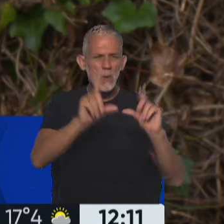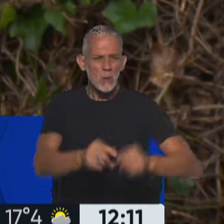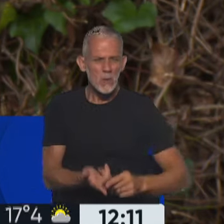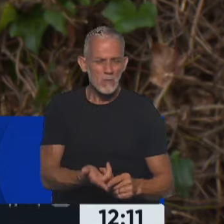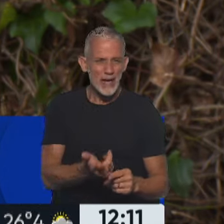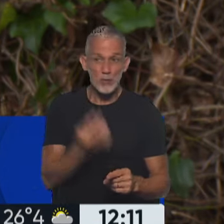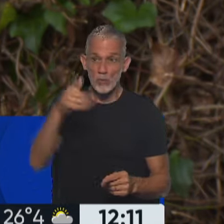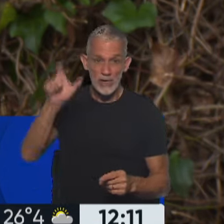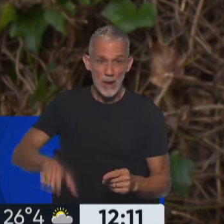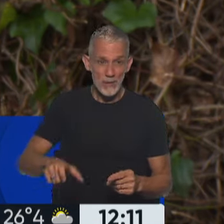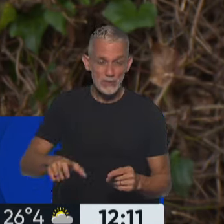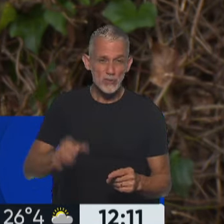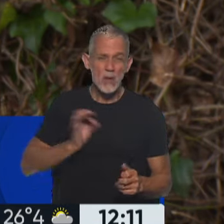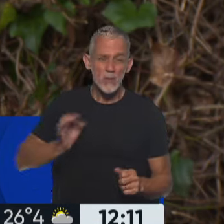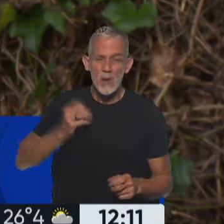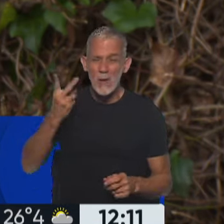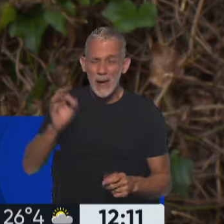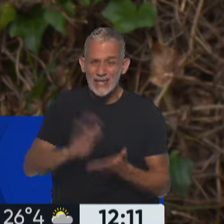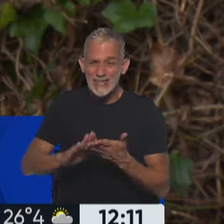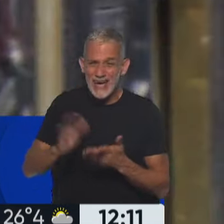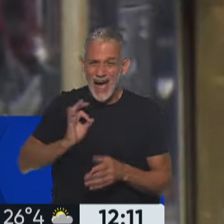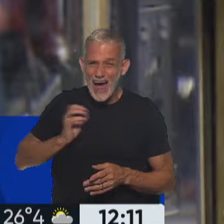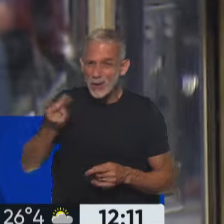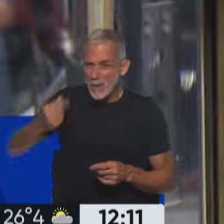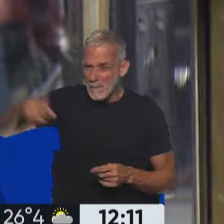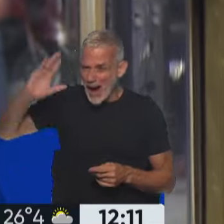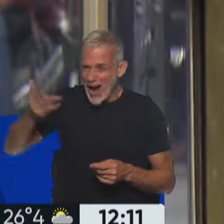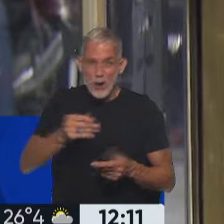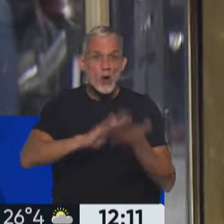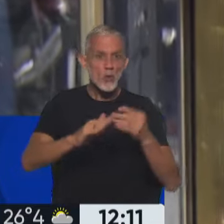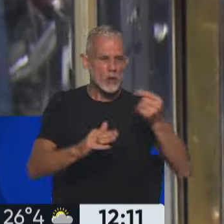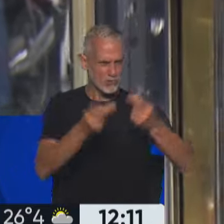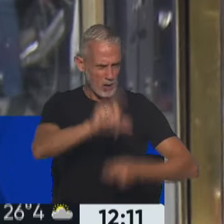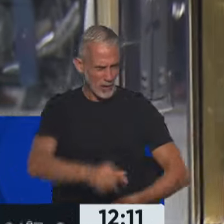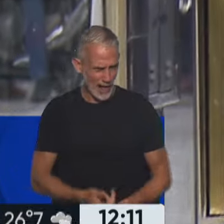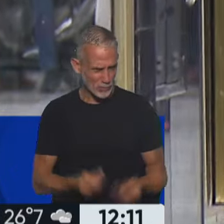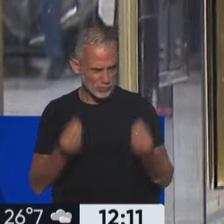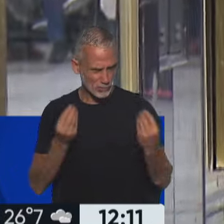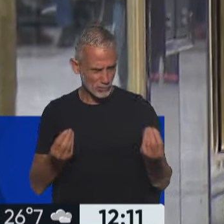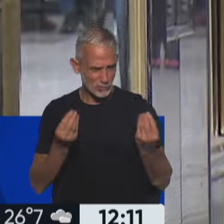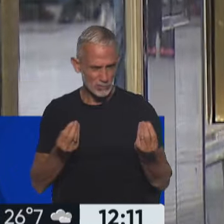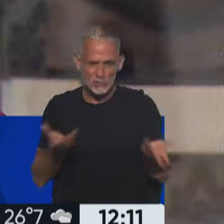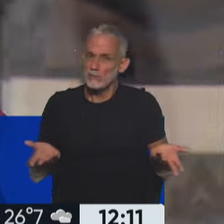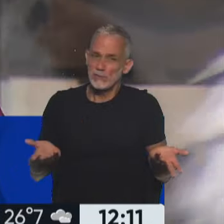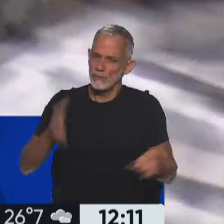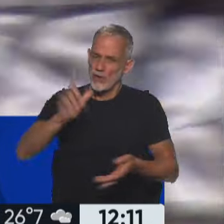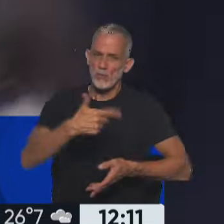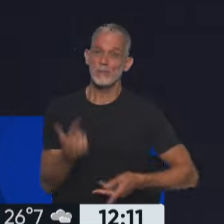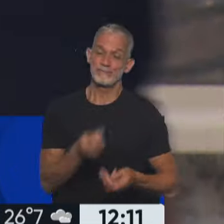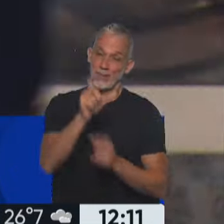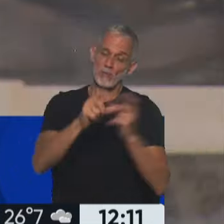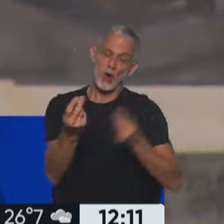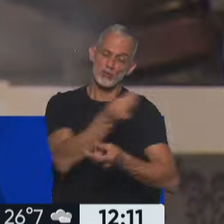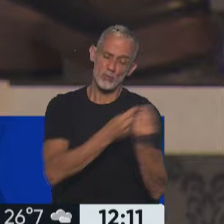mejor alguien que tiene una antigüedad de 20 años. Y estas cosas me parece que alguien las termina pagando y generalmente es el consumidor.